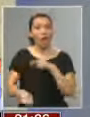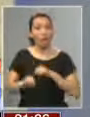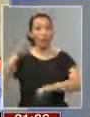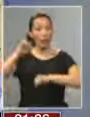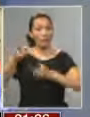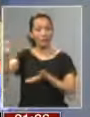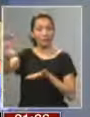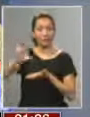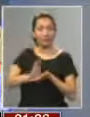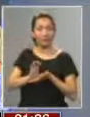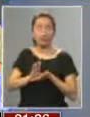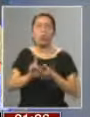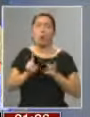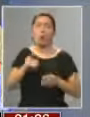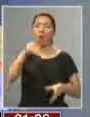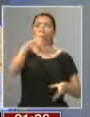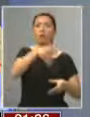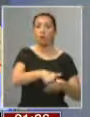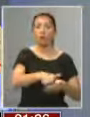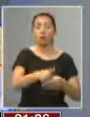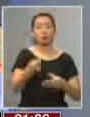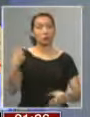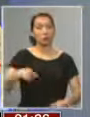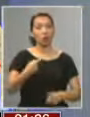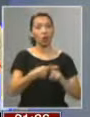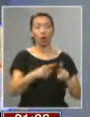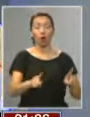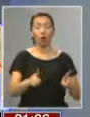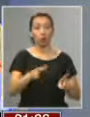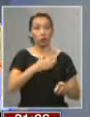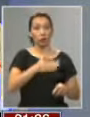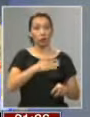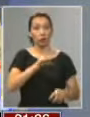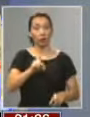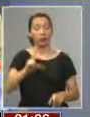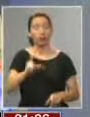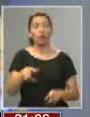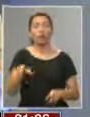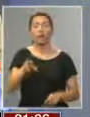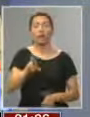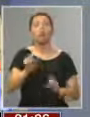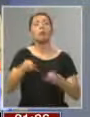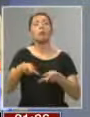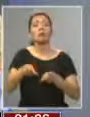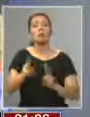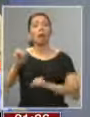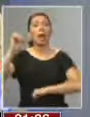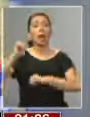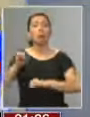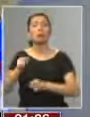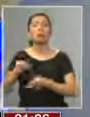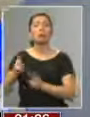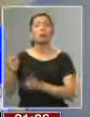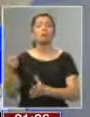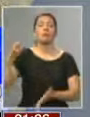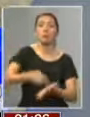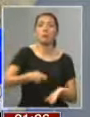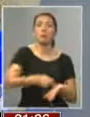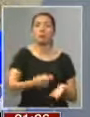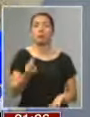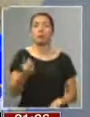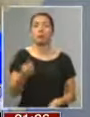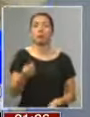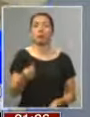empresas, votó en el Senado recién con otros senadores nuestros, volviendo a admitir que las empresas pongan plata. Esta